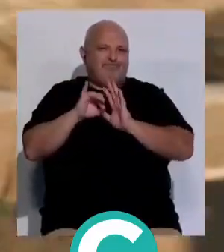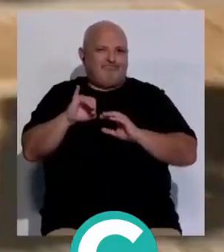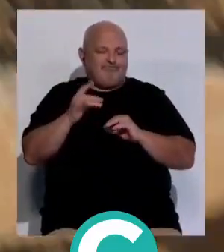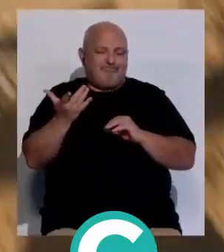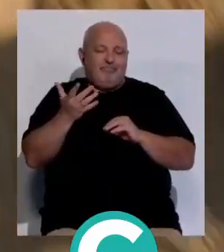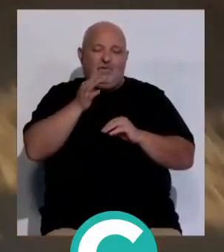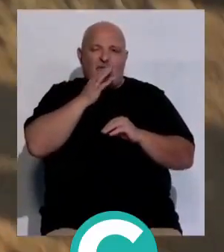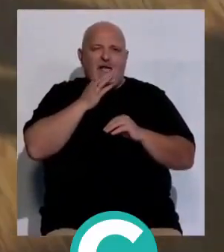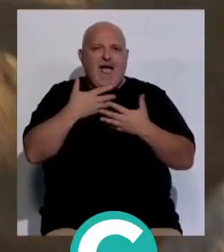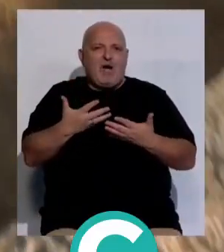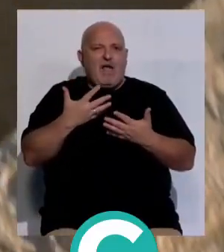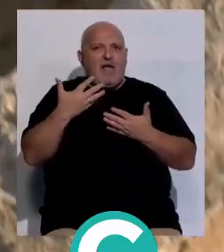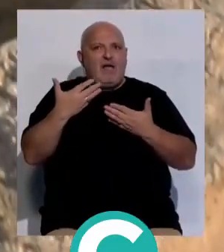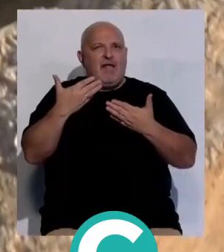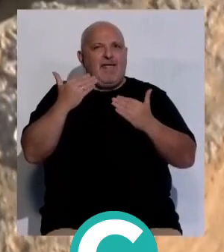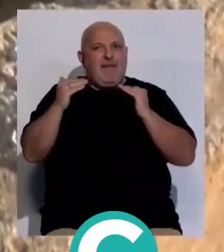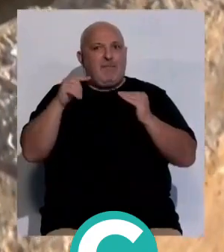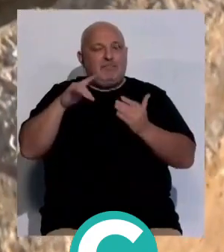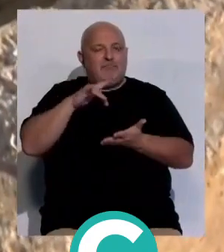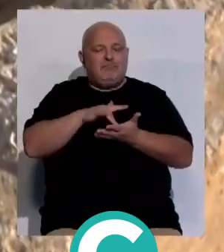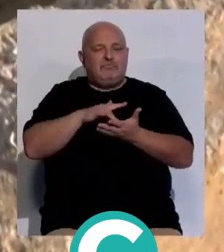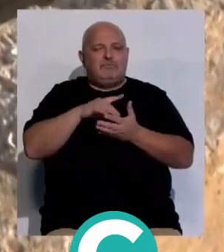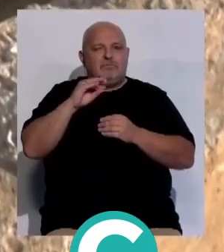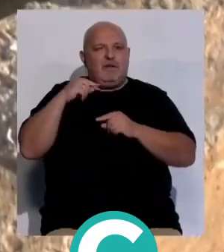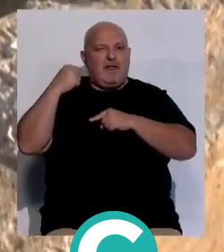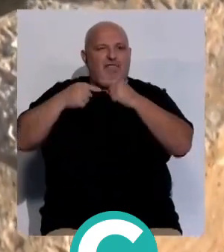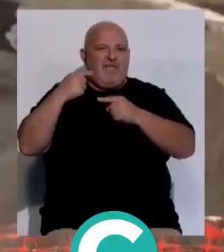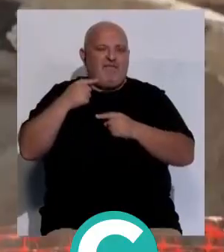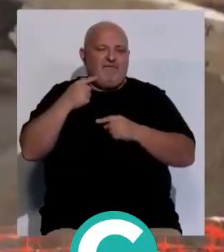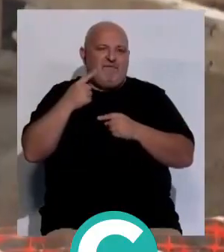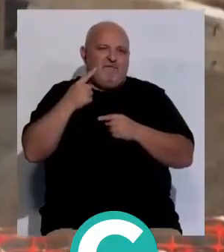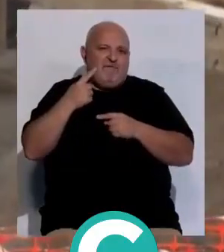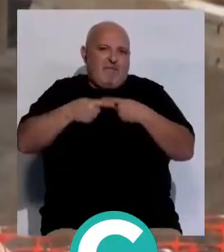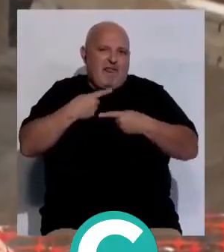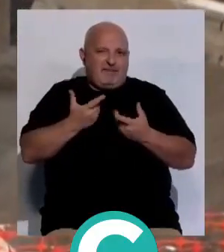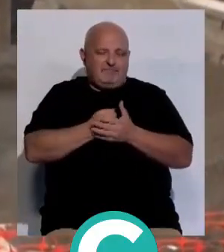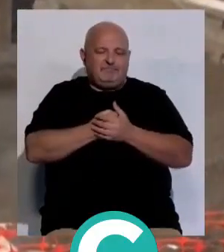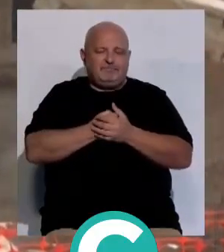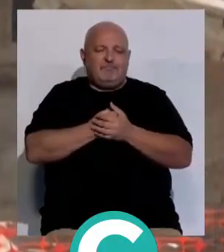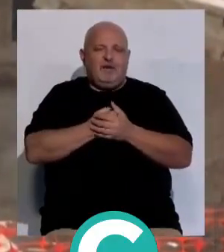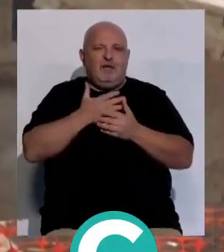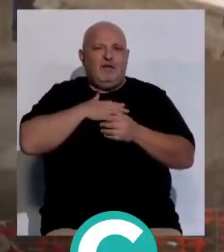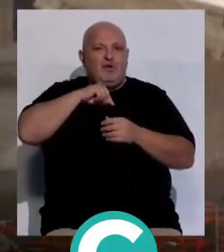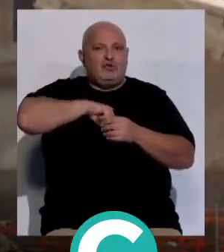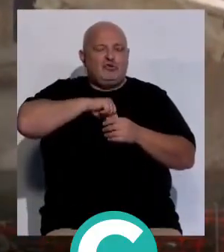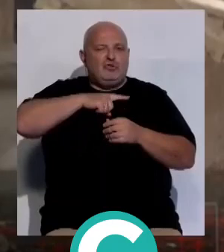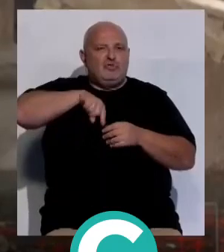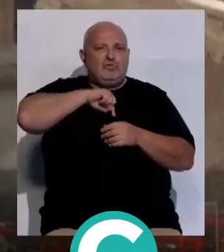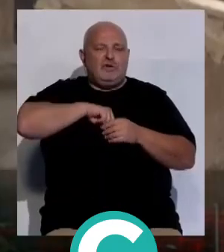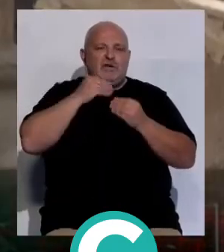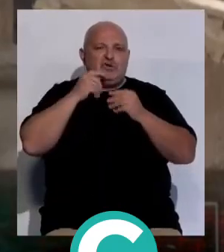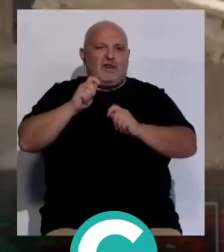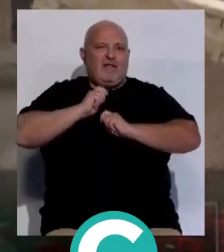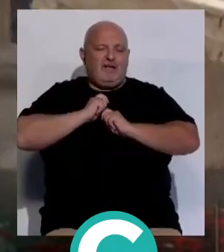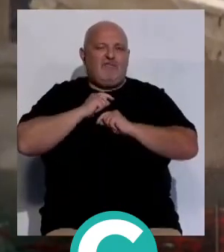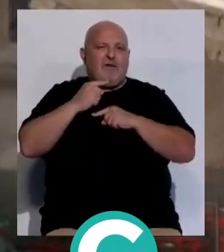puede hablar. Y se puede hablar de aquellos que formaron la herencia familiar. Pues para nosotros sinceramente es que nos ha dado historia,